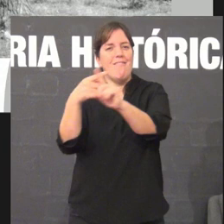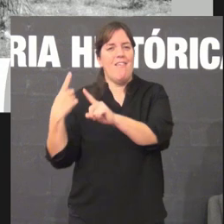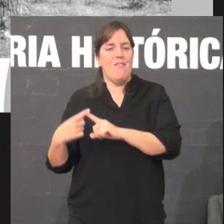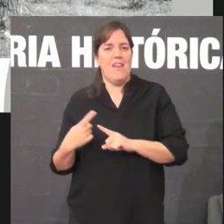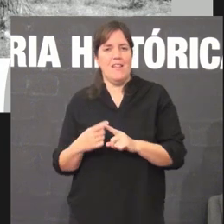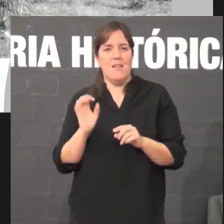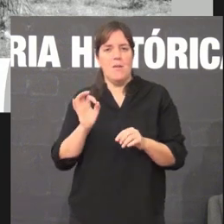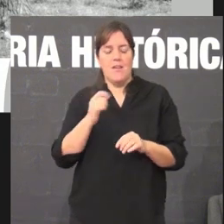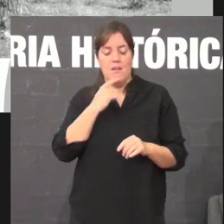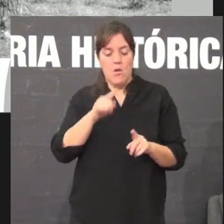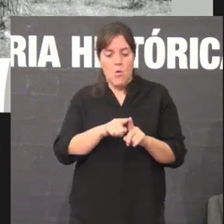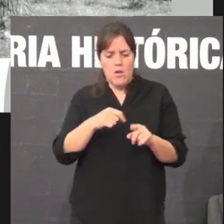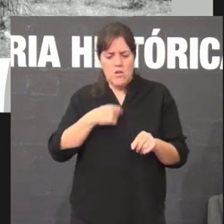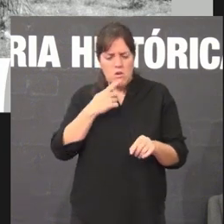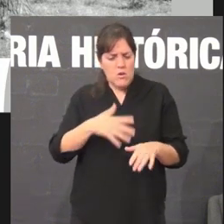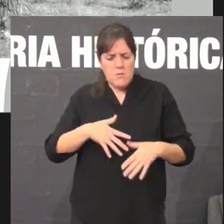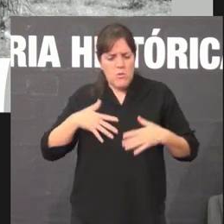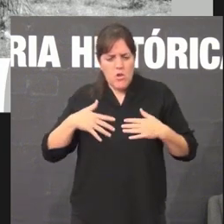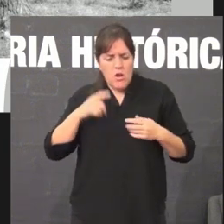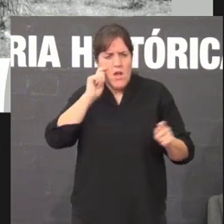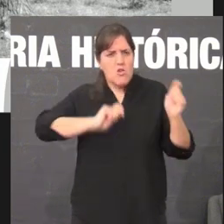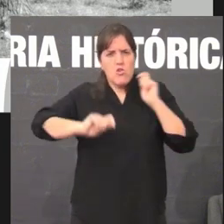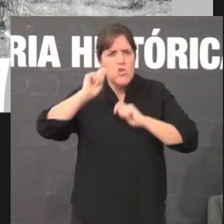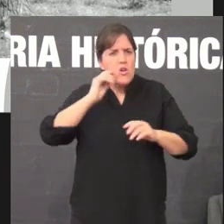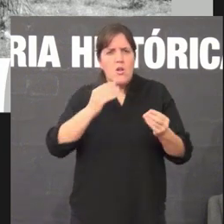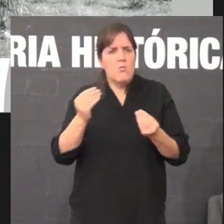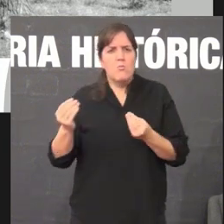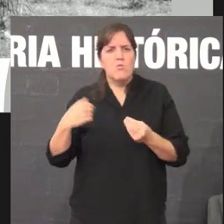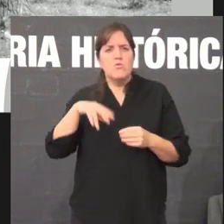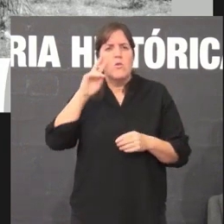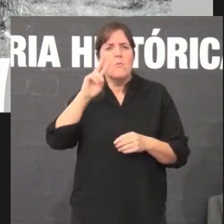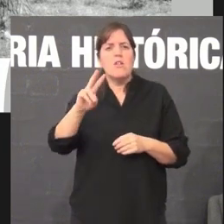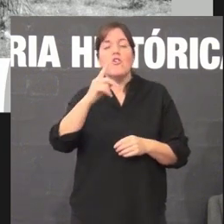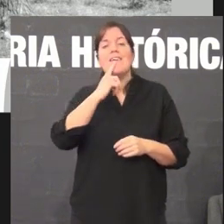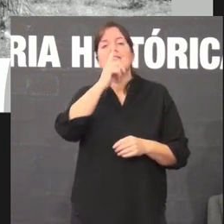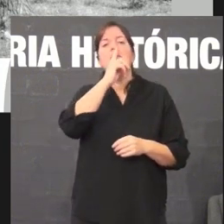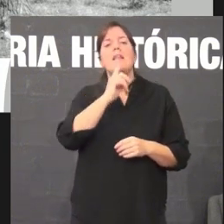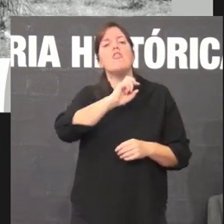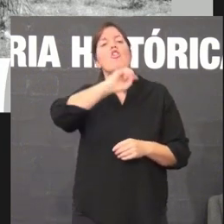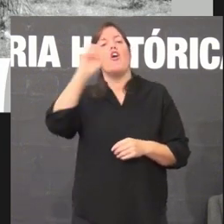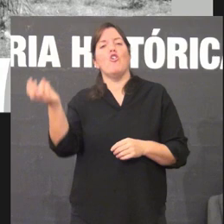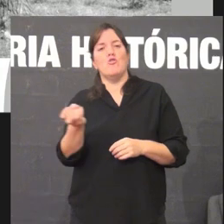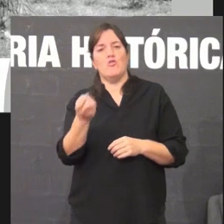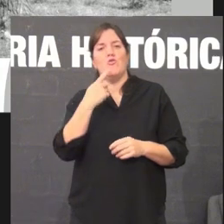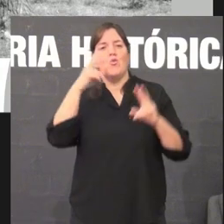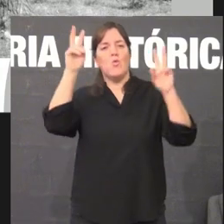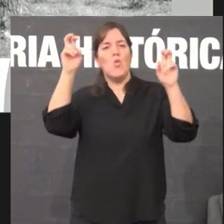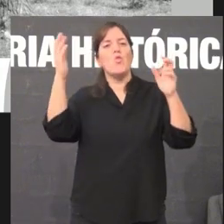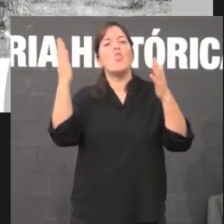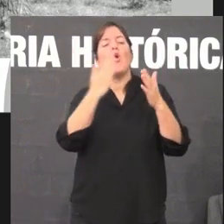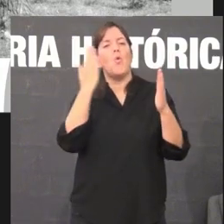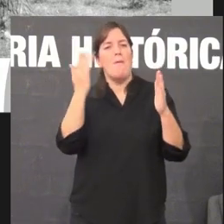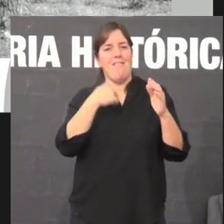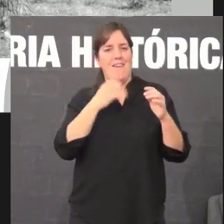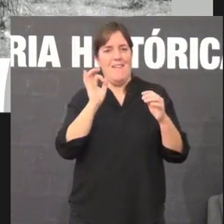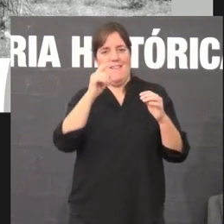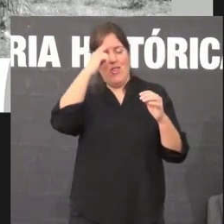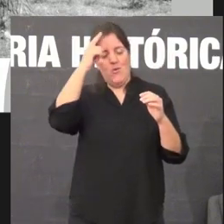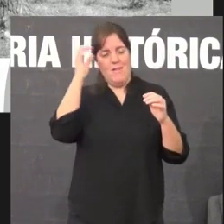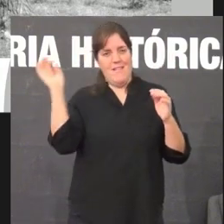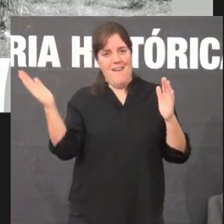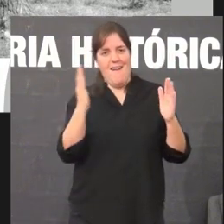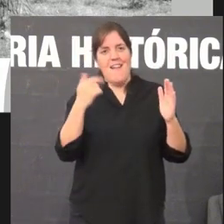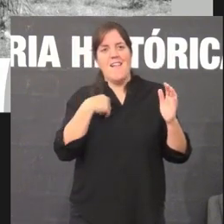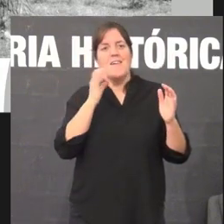emocionei-me, chorei moito vendo o silencio de outros. É un documental magnífico que non o vise deste desquevelo.